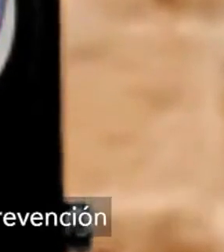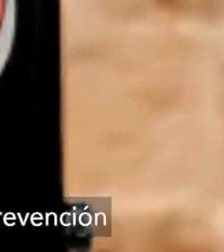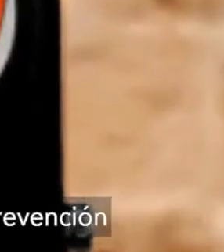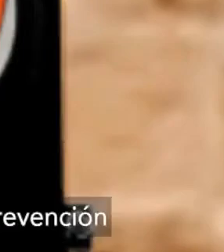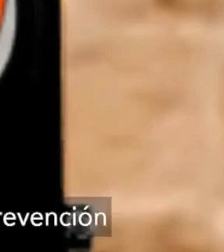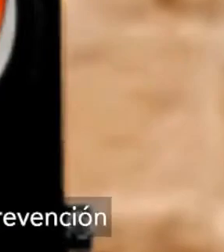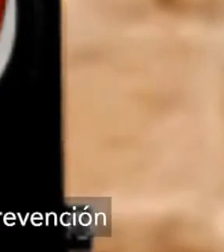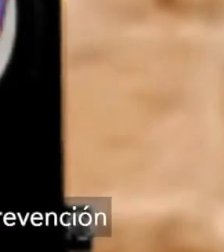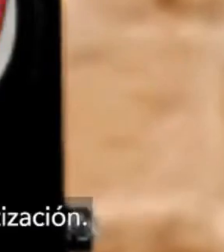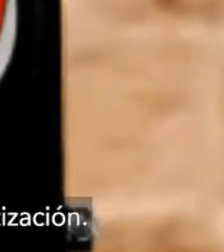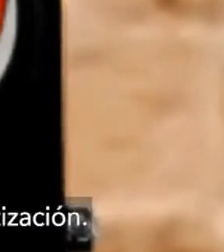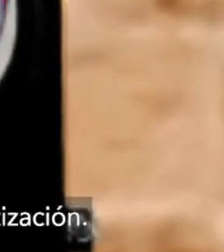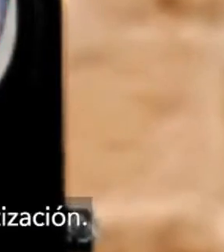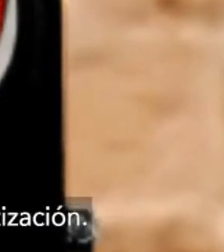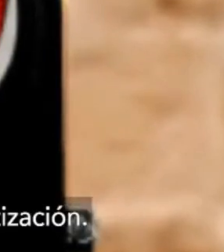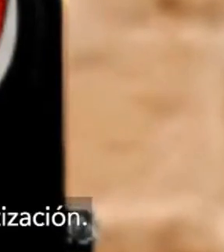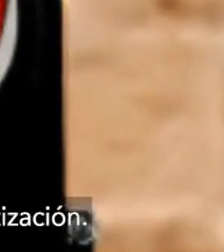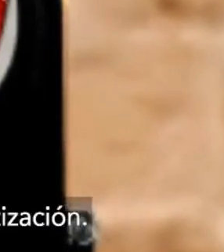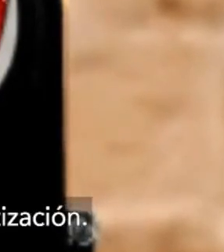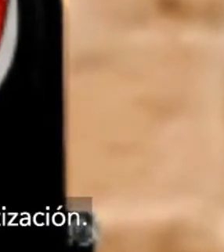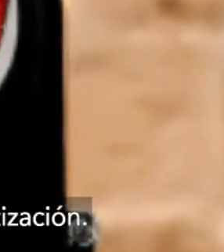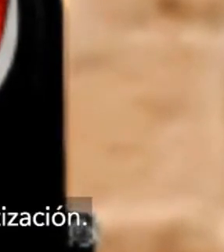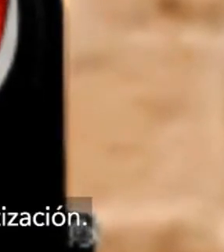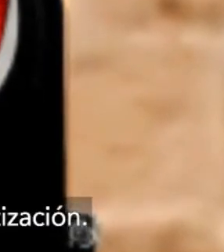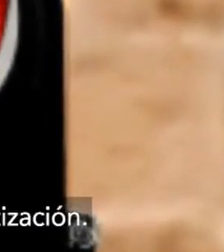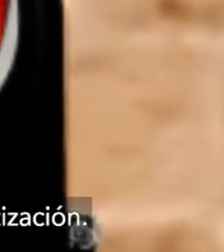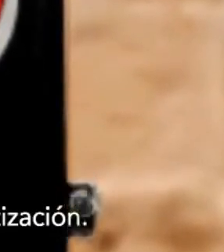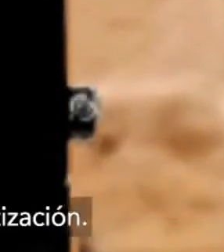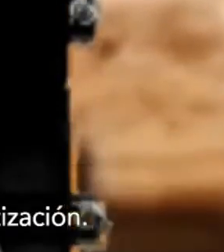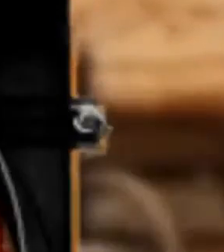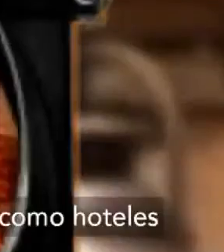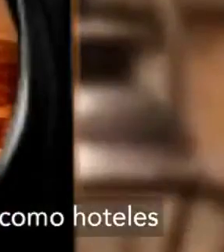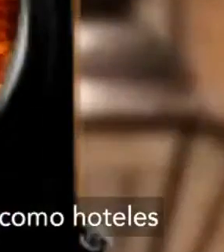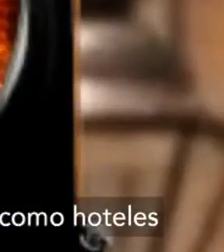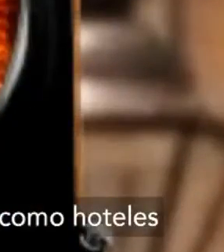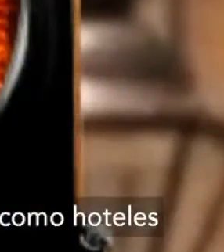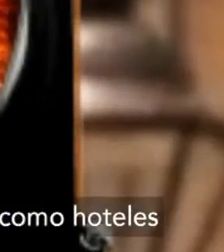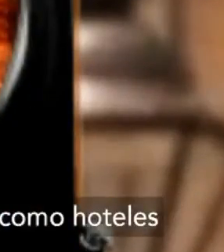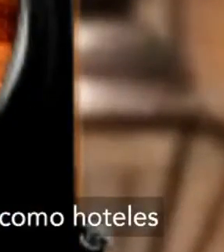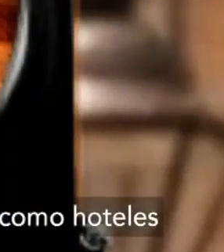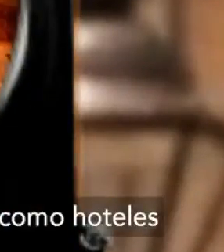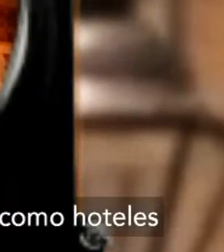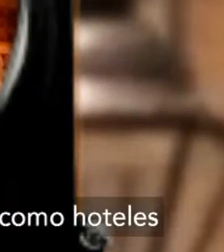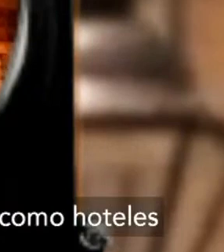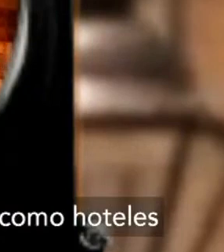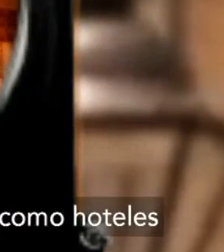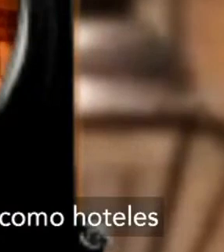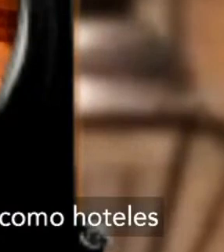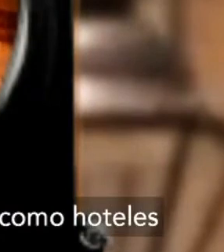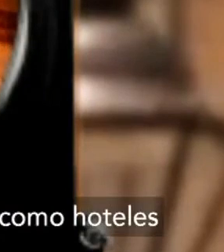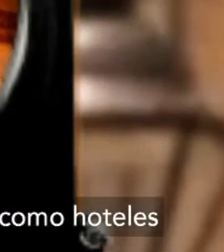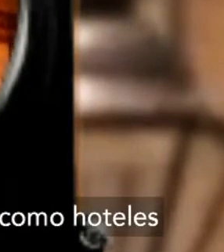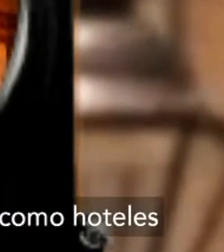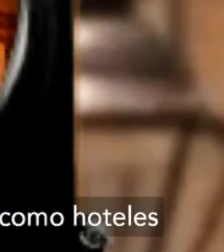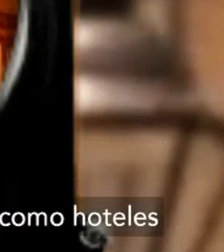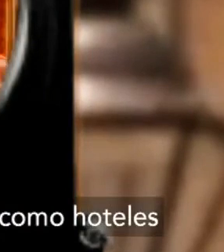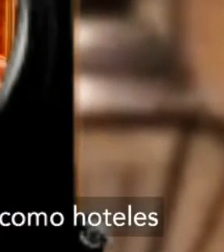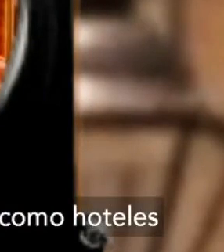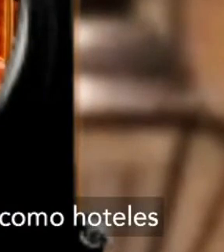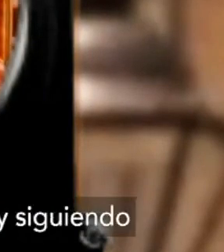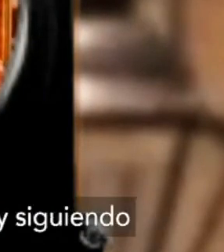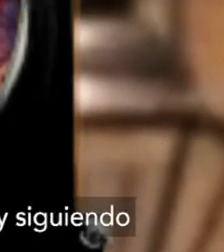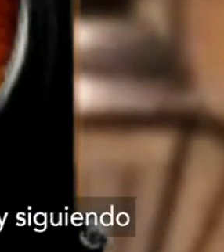trabajar con las medidas de prevención necesarias como la sana distancia y la sanitización. En naranja se suman actividades no